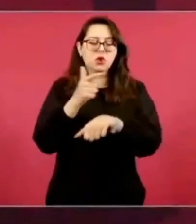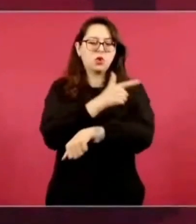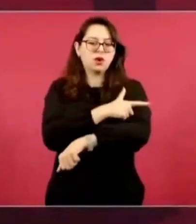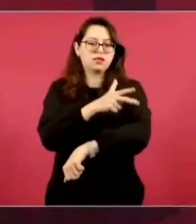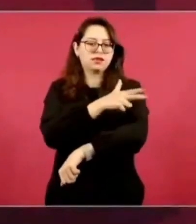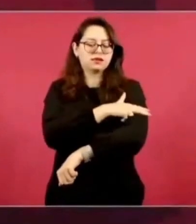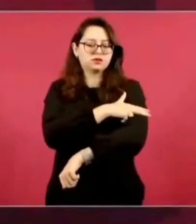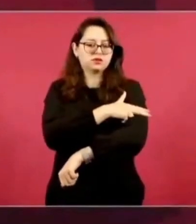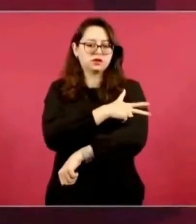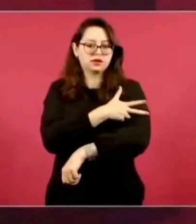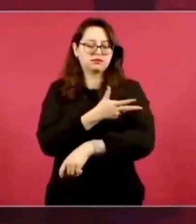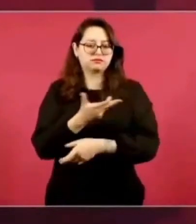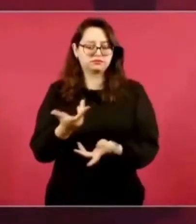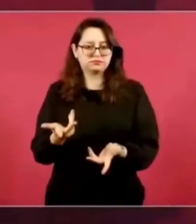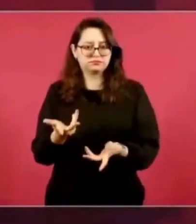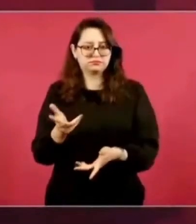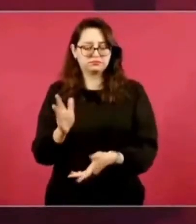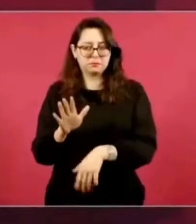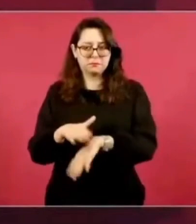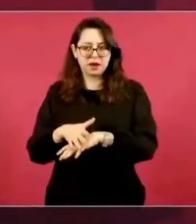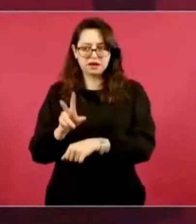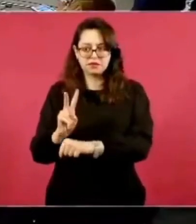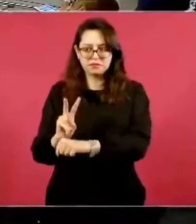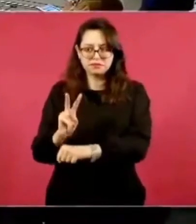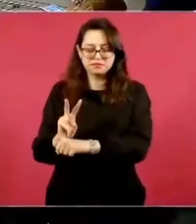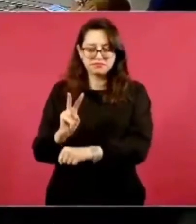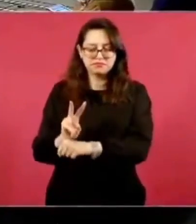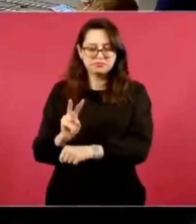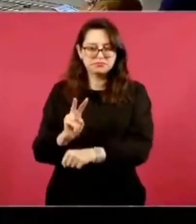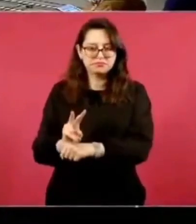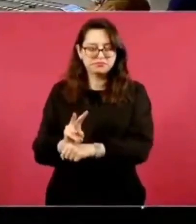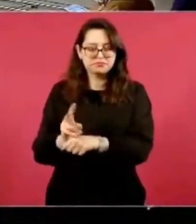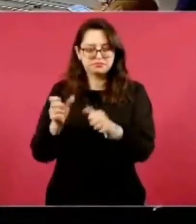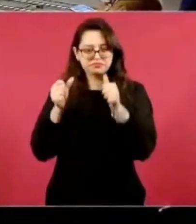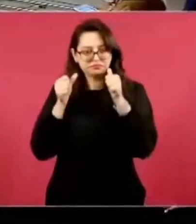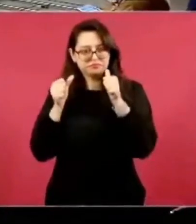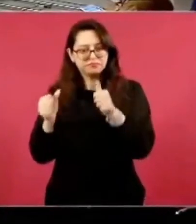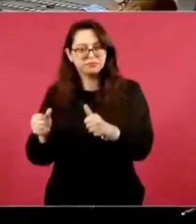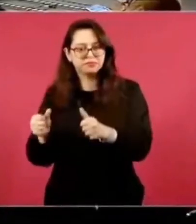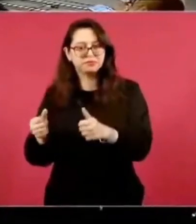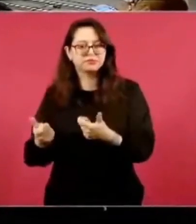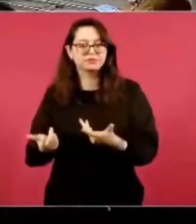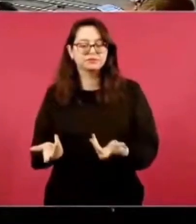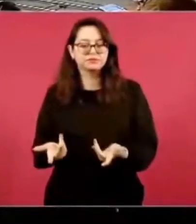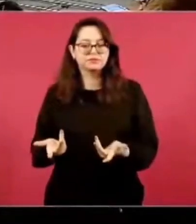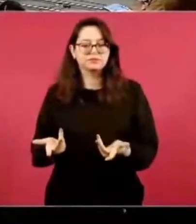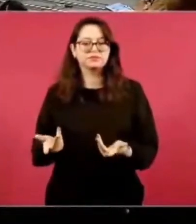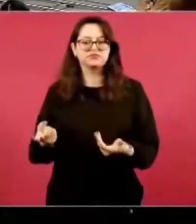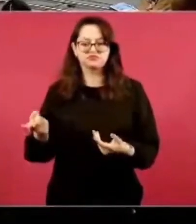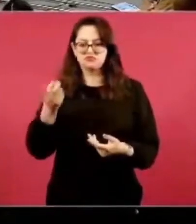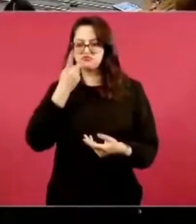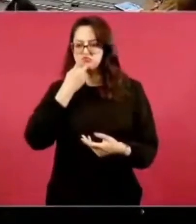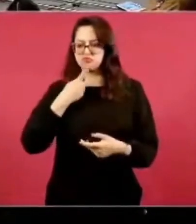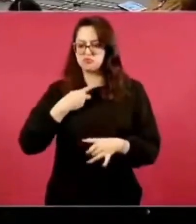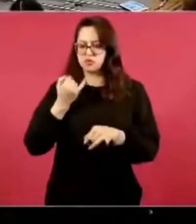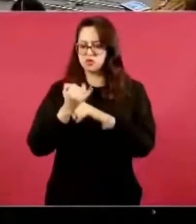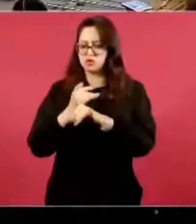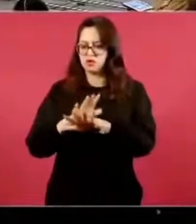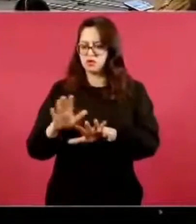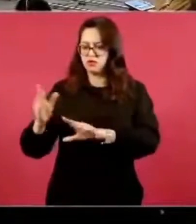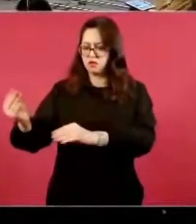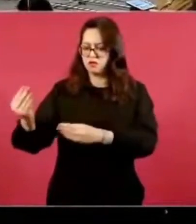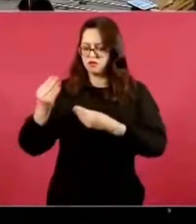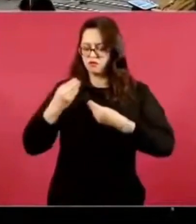estuviese más pendiente y me dieron un informe días después